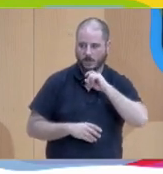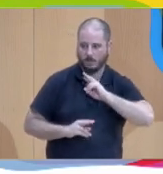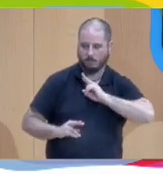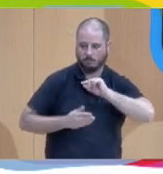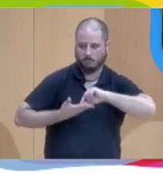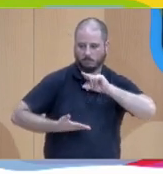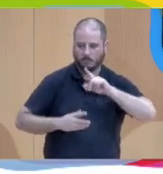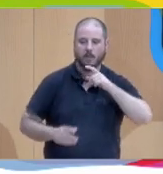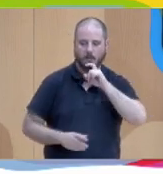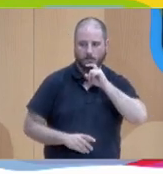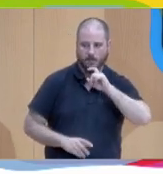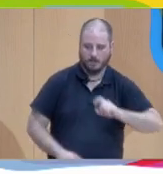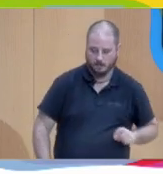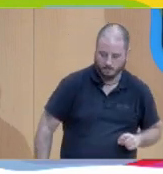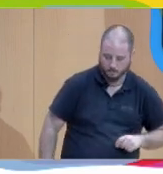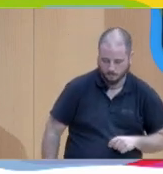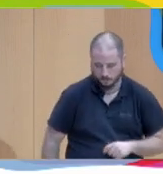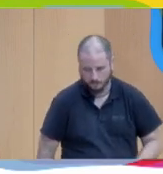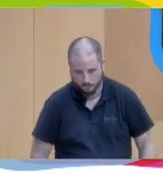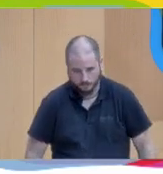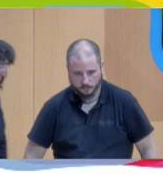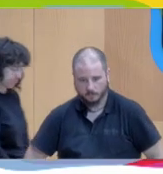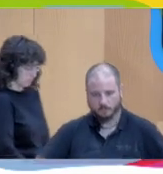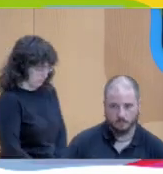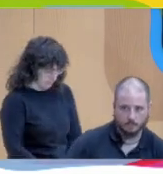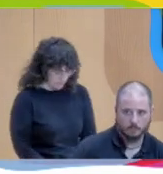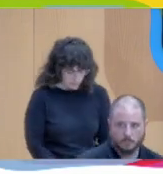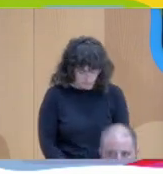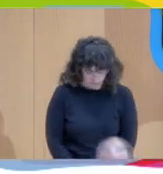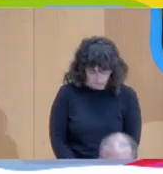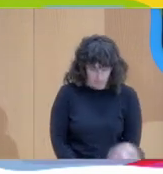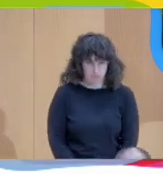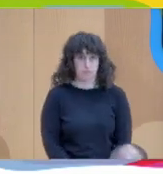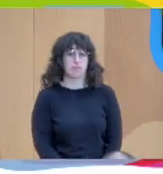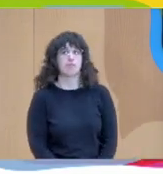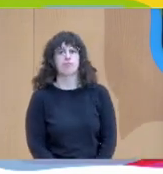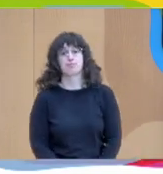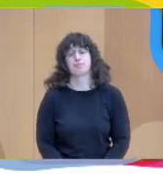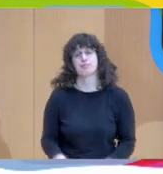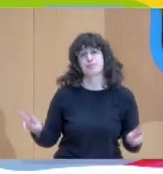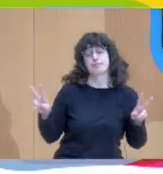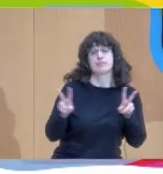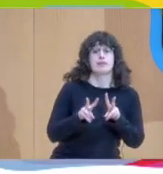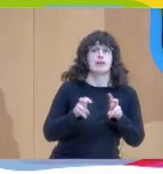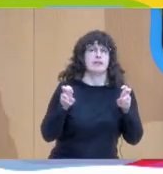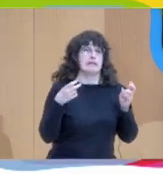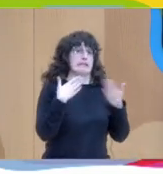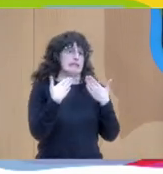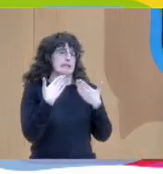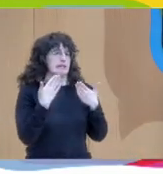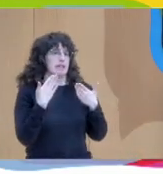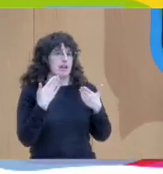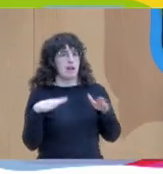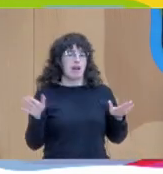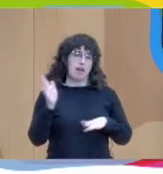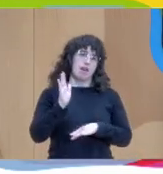y empezar a cambiar la manera de escuchar y la manera de cómo se establece un diálogo esto es una cosa que me